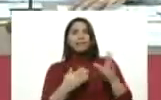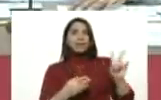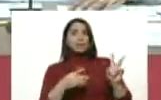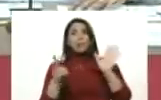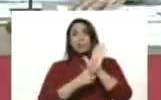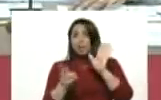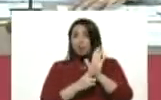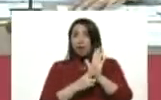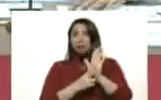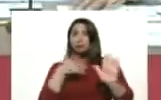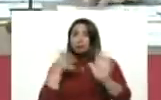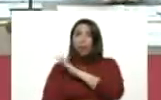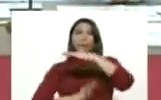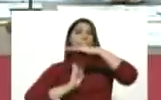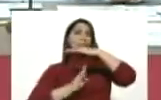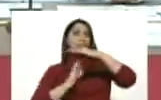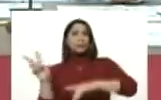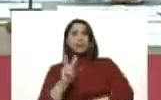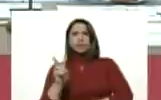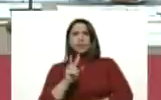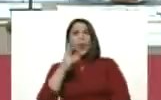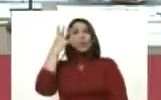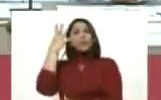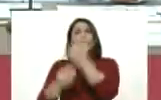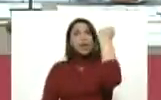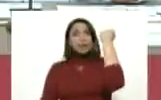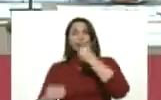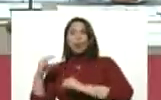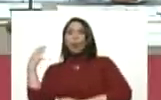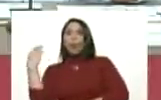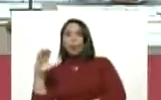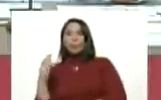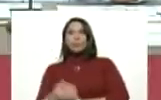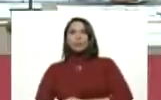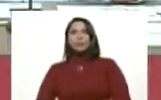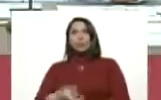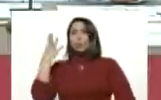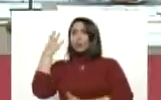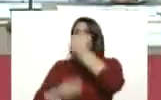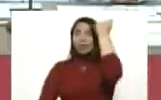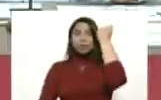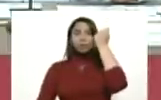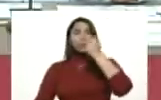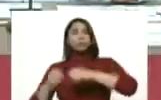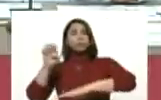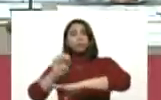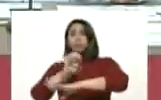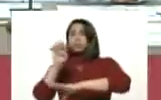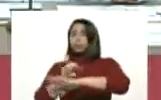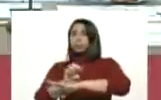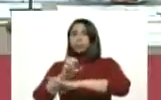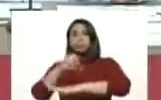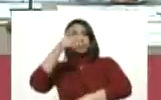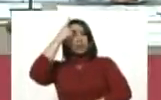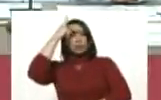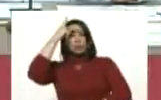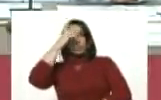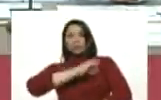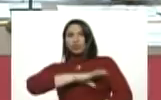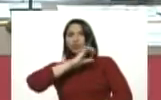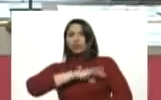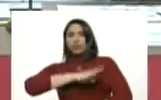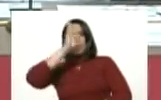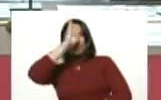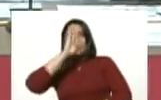verdadera de la migración venezolana. Está huyendo de Colombia, está huyendo de Ecuador, de Perú, de Chile,